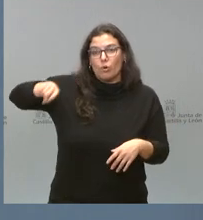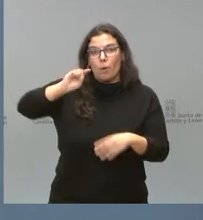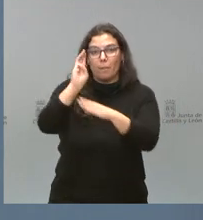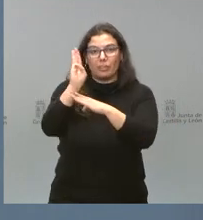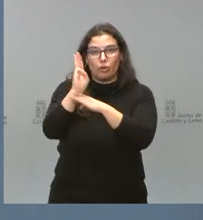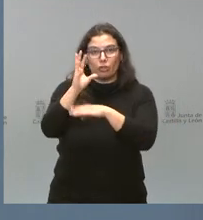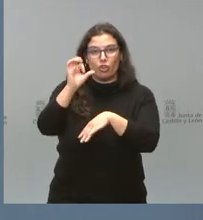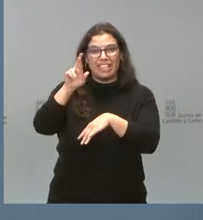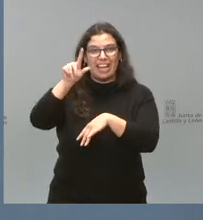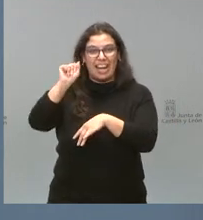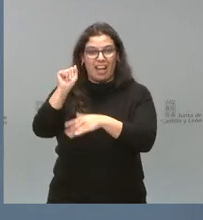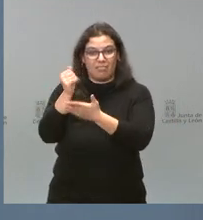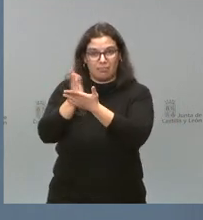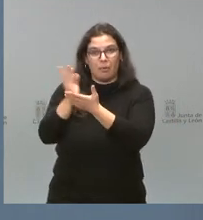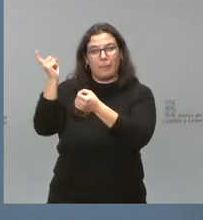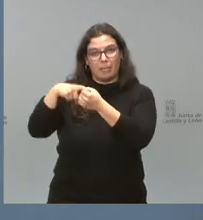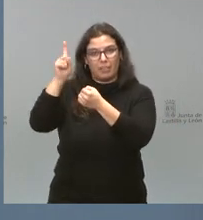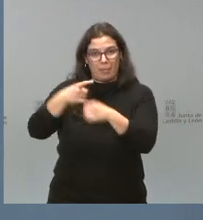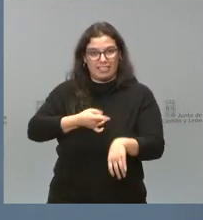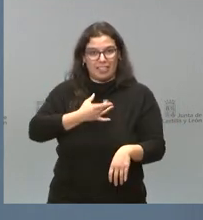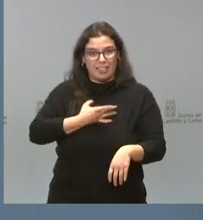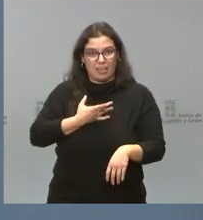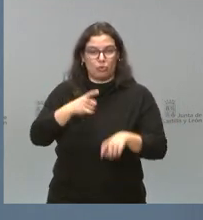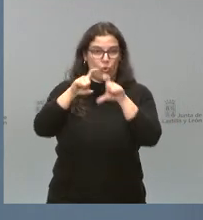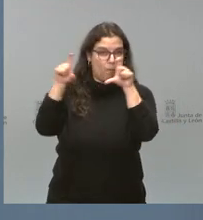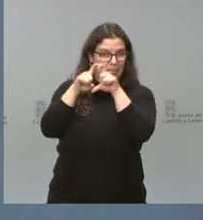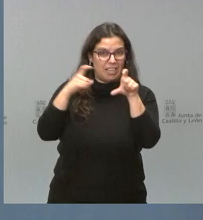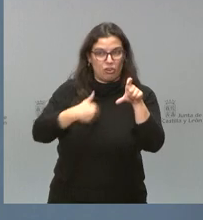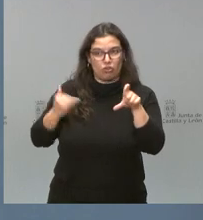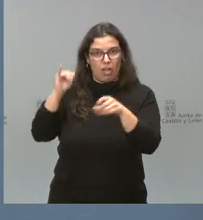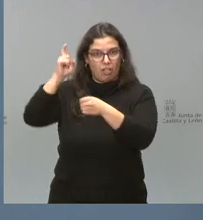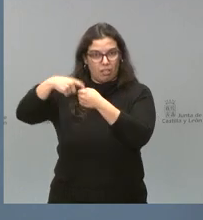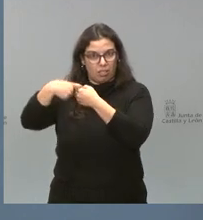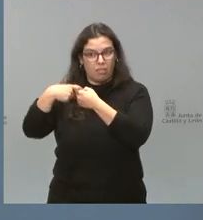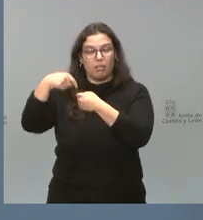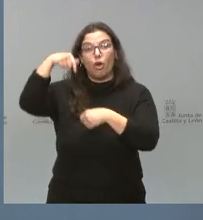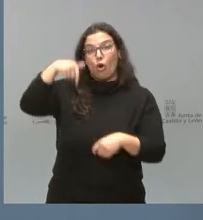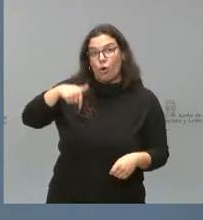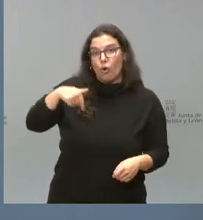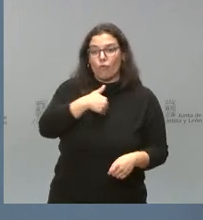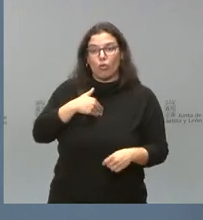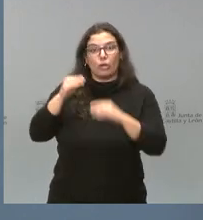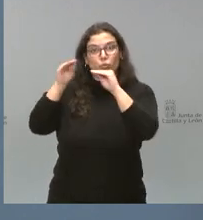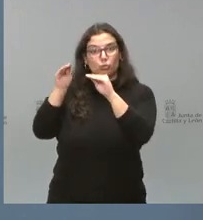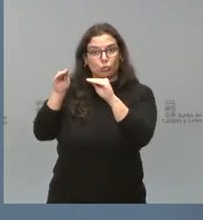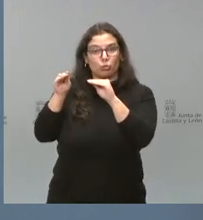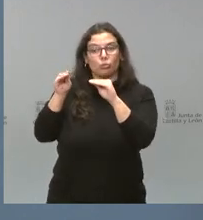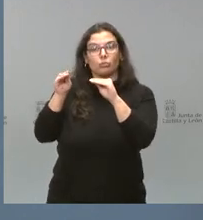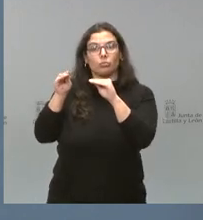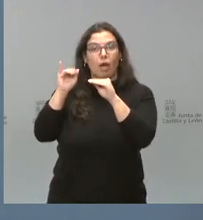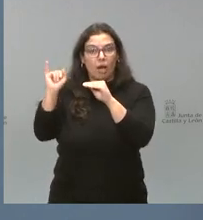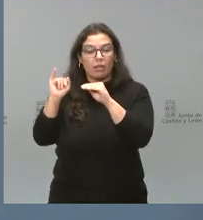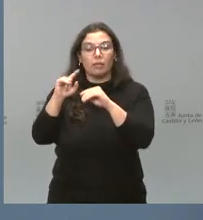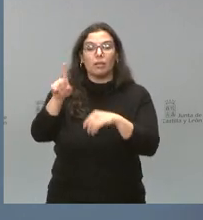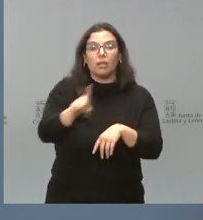del SERLA, donde están presentados también los agentes del diálogo social. Tiene asignadas hoy unas funciones. El día 1 de enero,